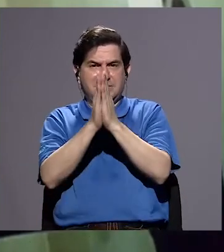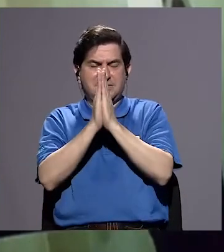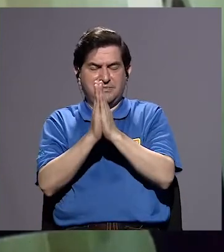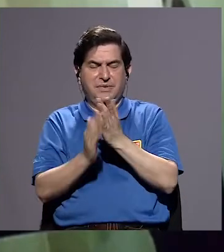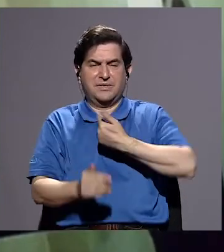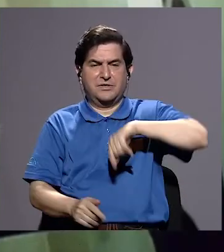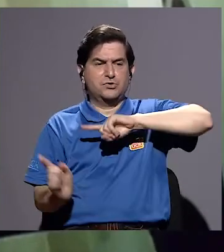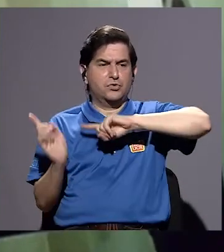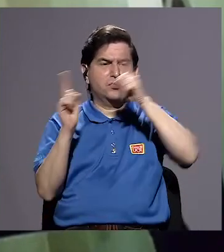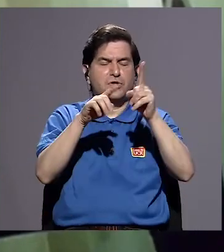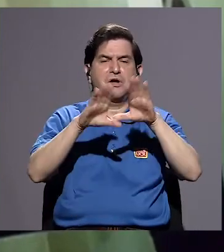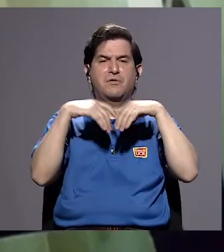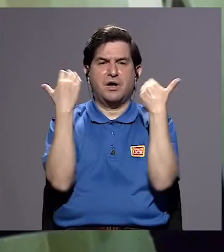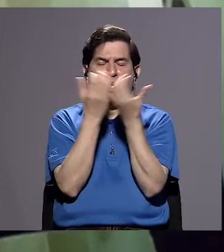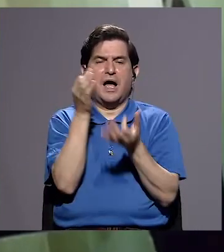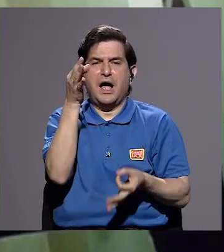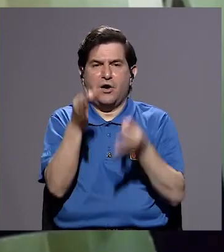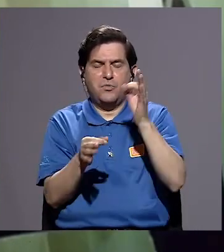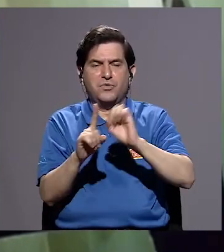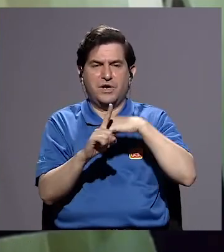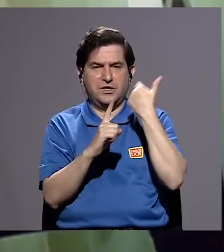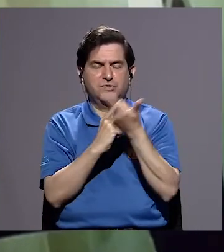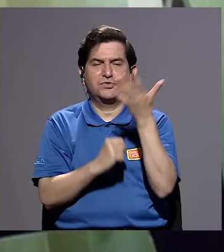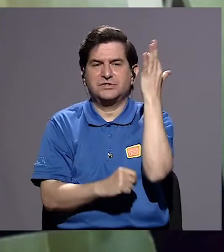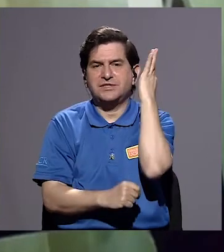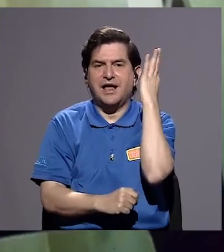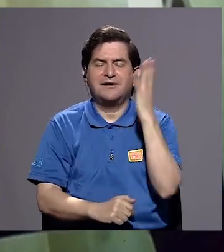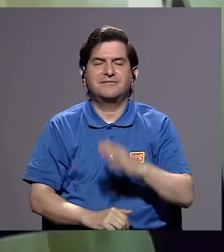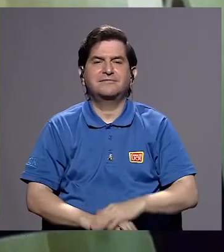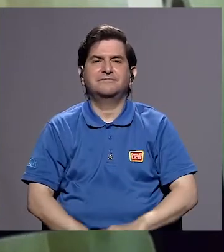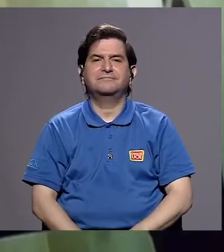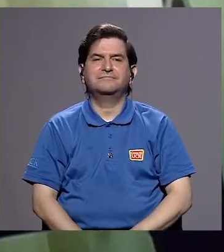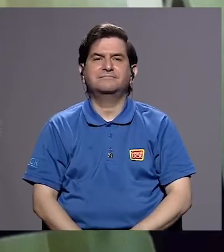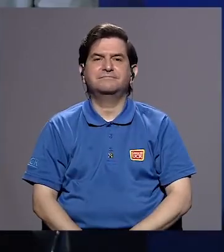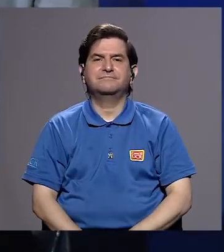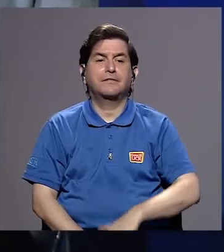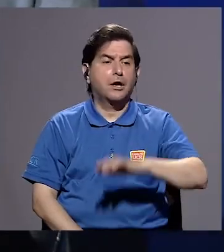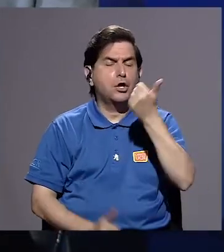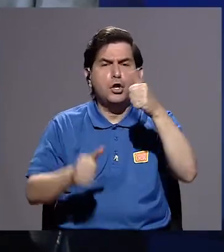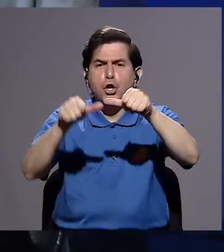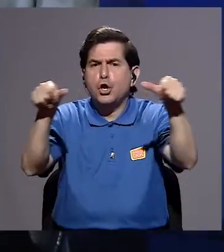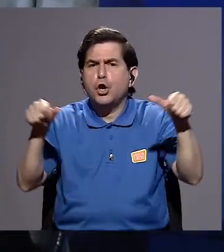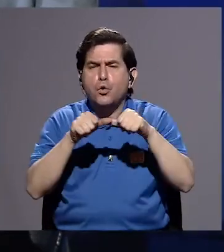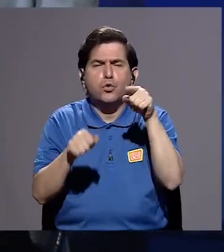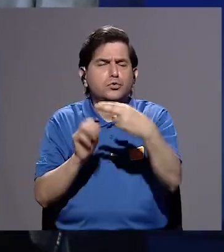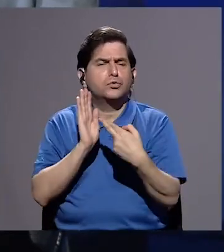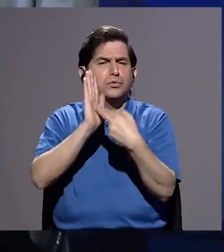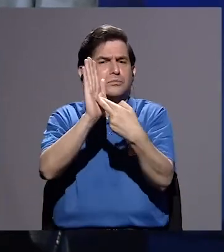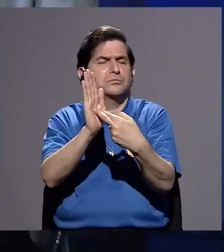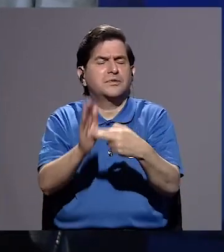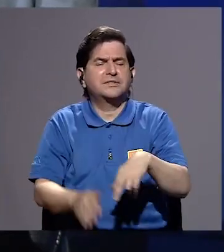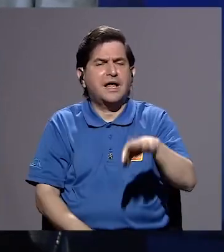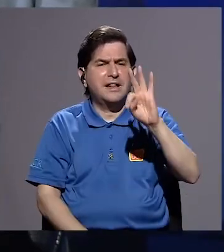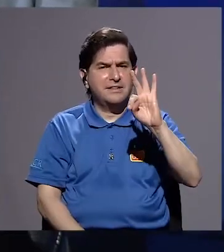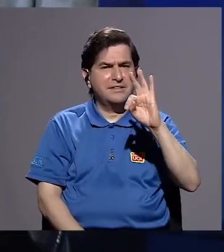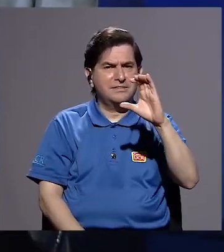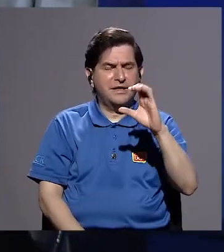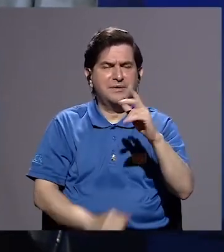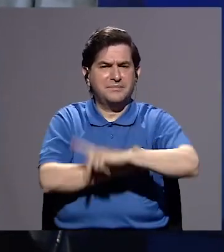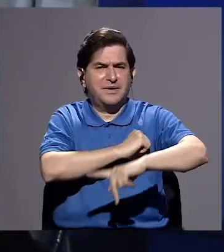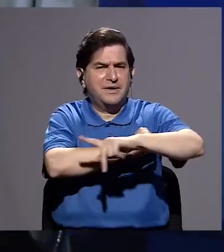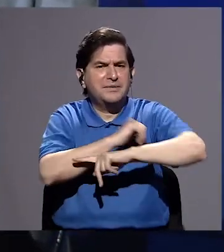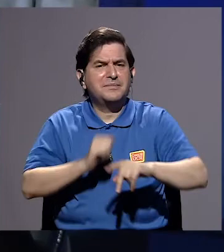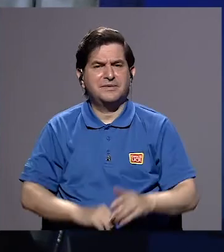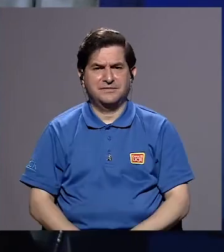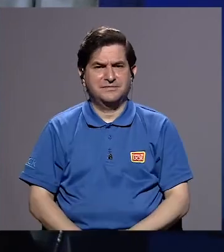nosotros llevamos allá a la Comisión Jurídica y Social de la Mujer. ¿En qué otros ámbitos ha representado doña Telma al